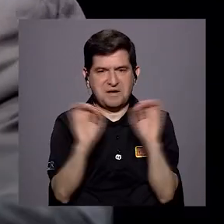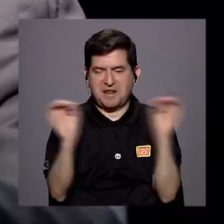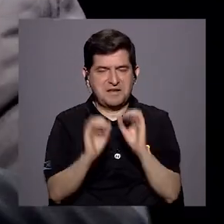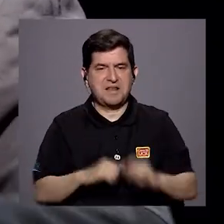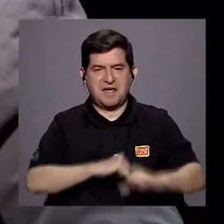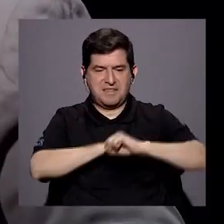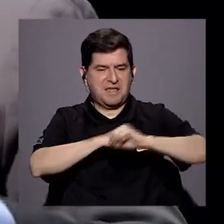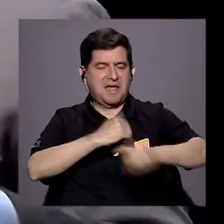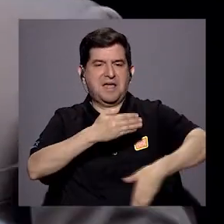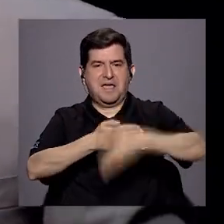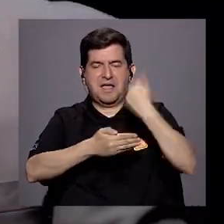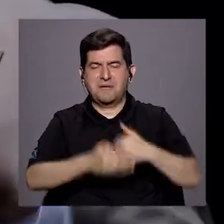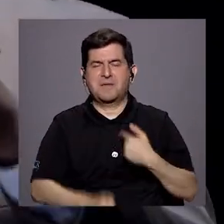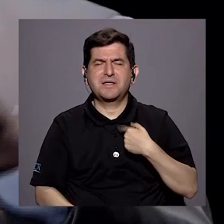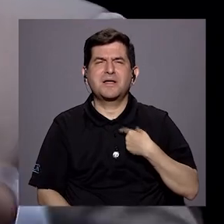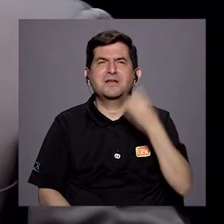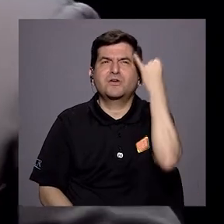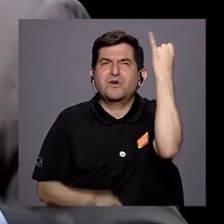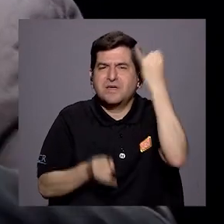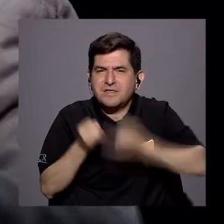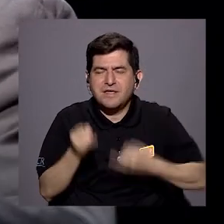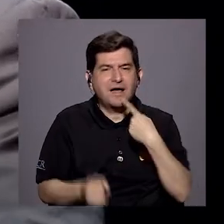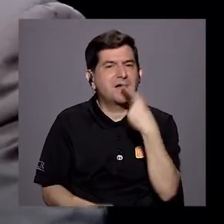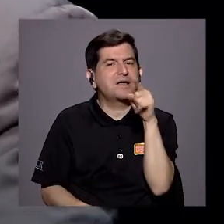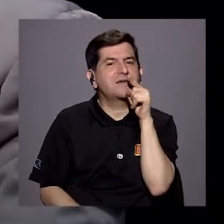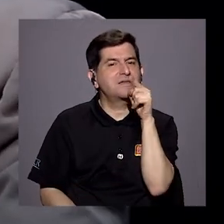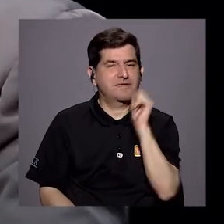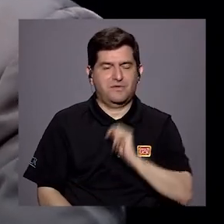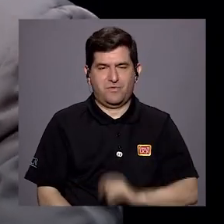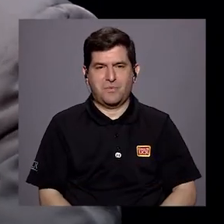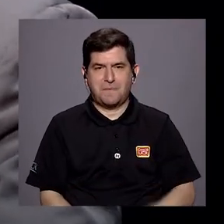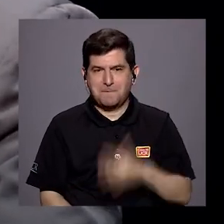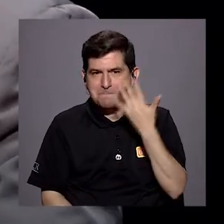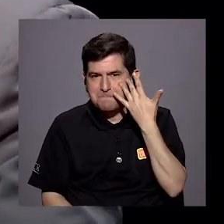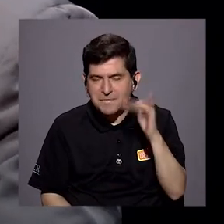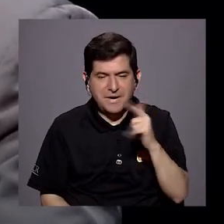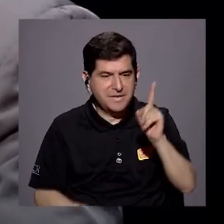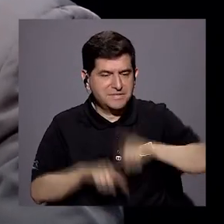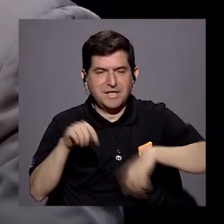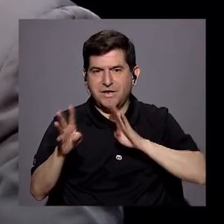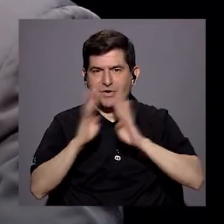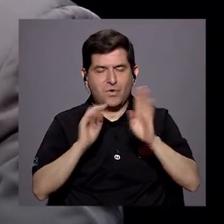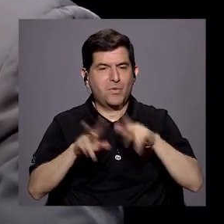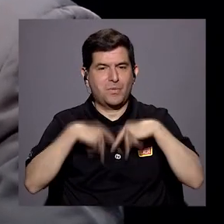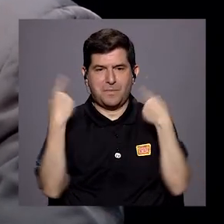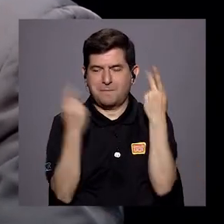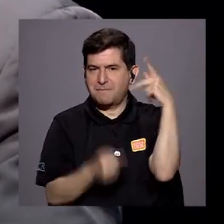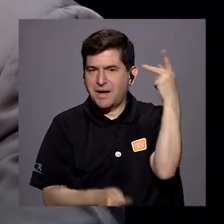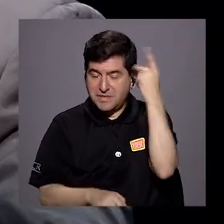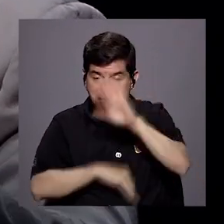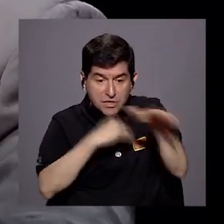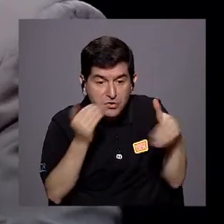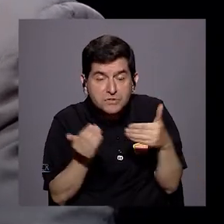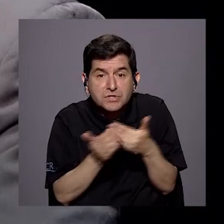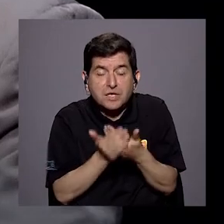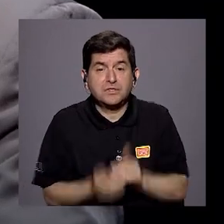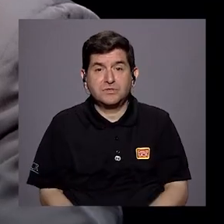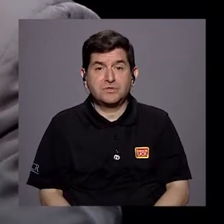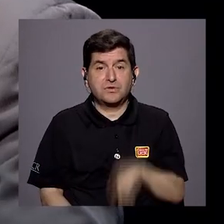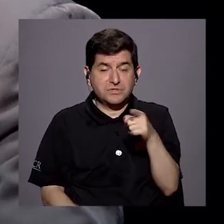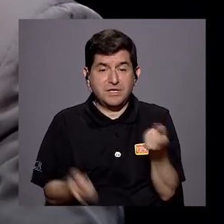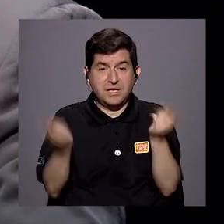en la campaña pasada. A mí me queda de conclusión algo muy importante que usted ha dicho y es que parece que no podemos hablar de partidos políticos porque en todos los partidos todos